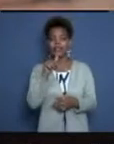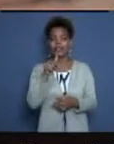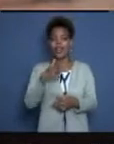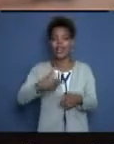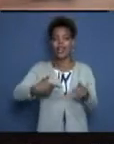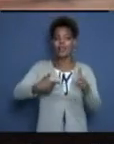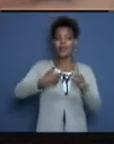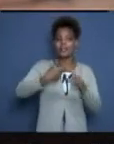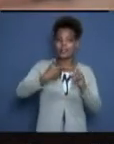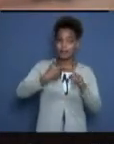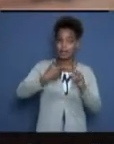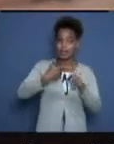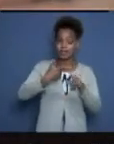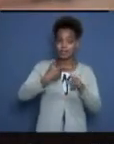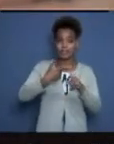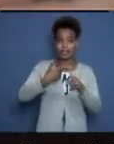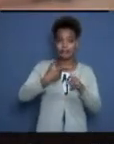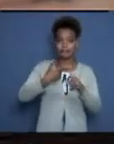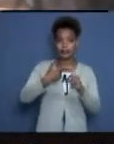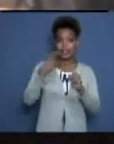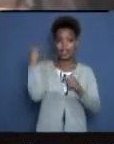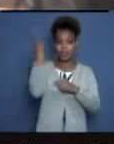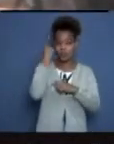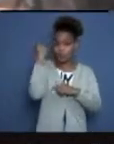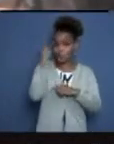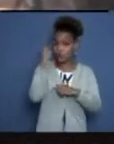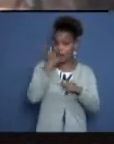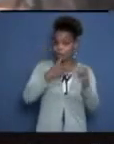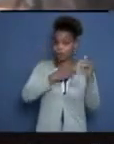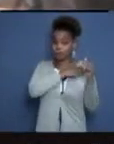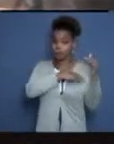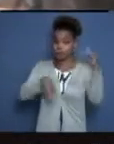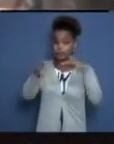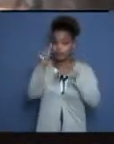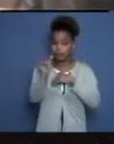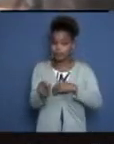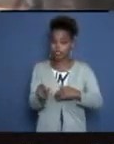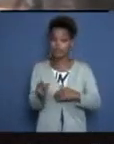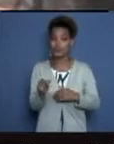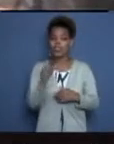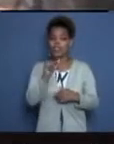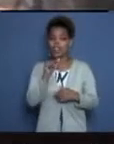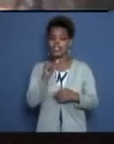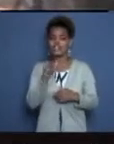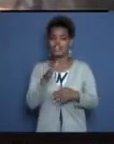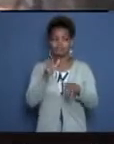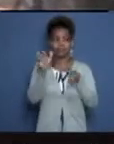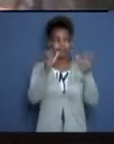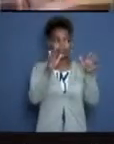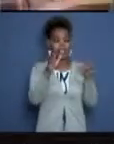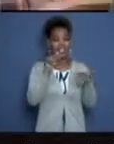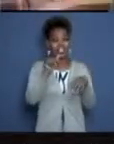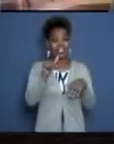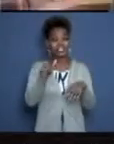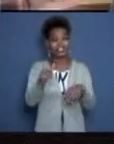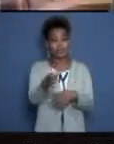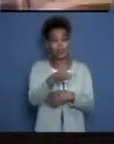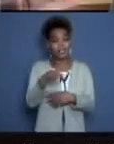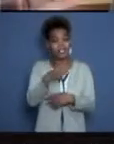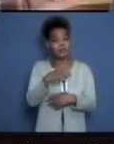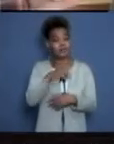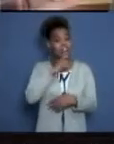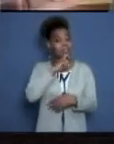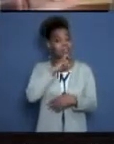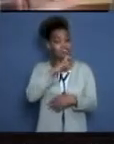viceministra, Inés María Chamman, que se encuentra precisamente de recorrido en uno de los territorios con la situación más compleja que tiene nuestra